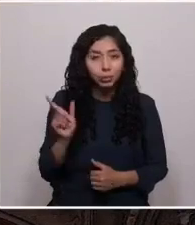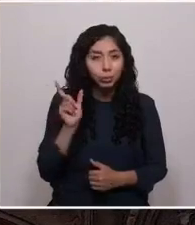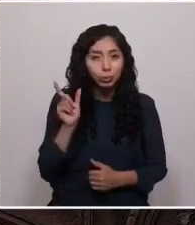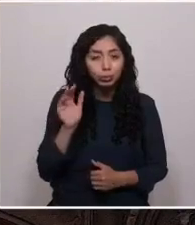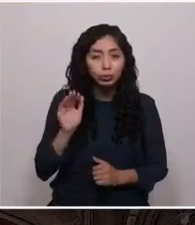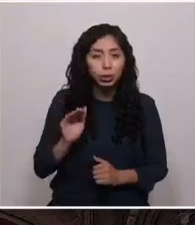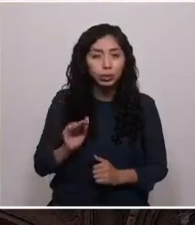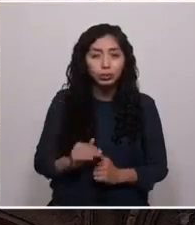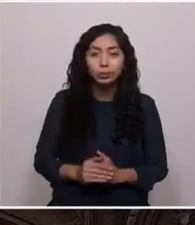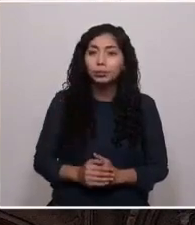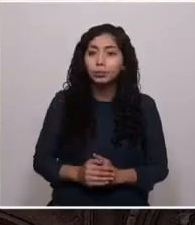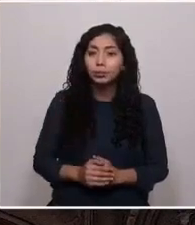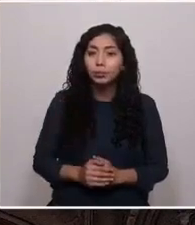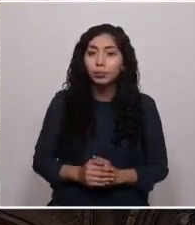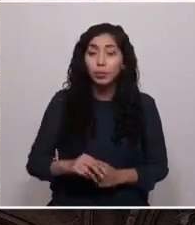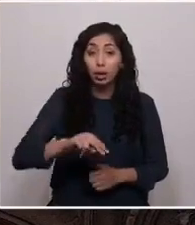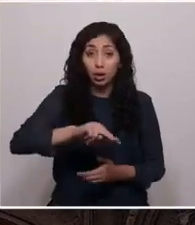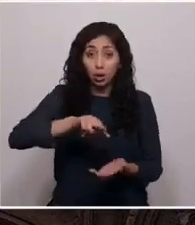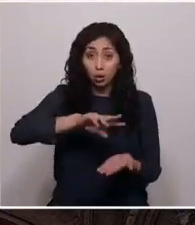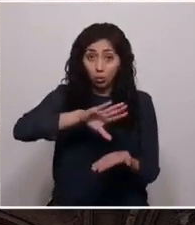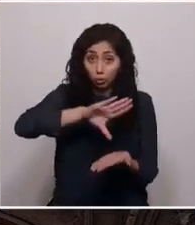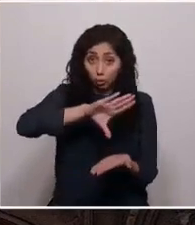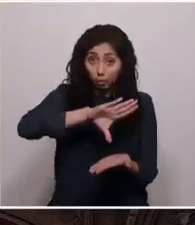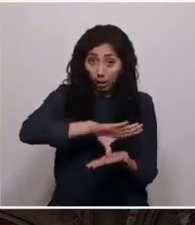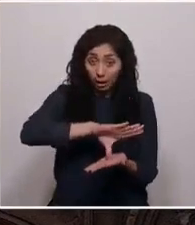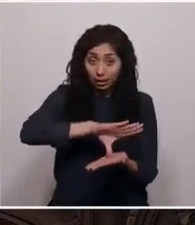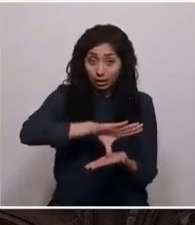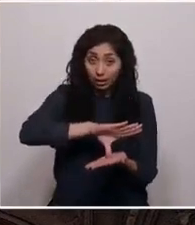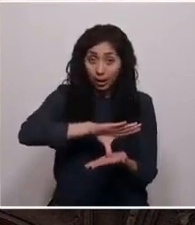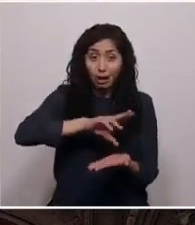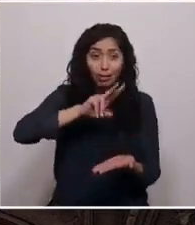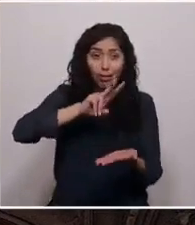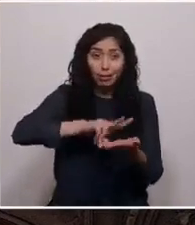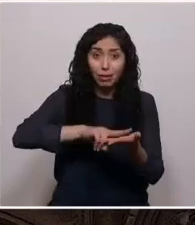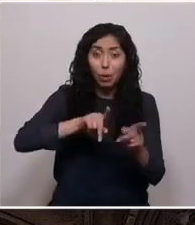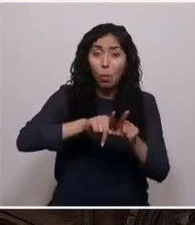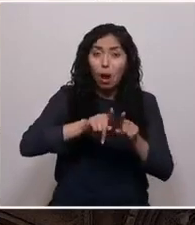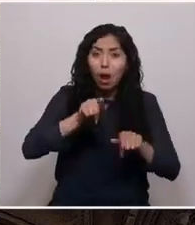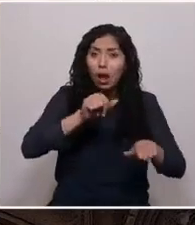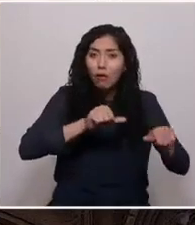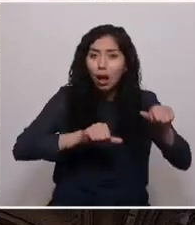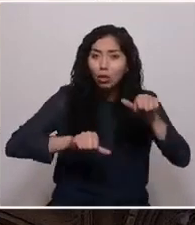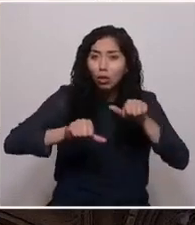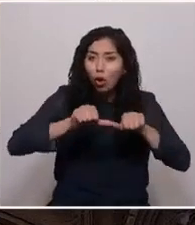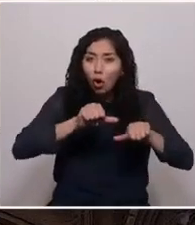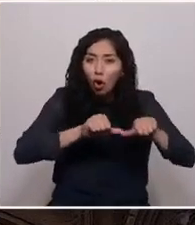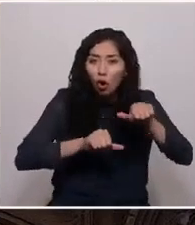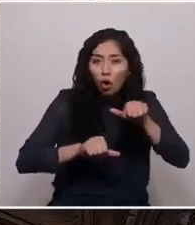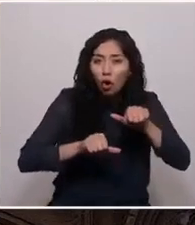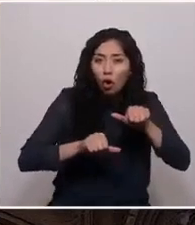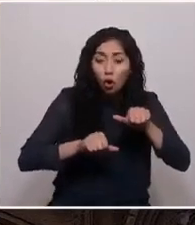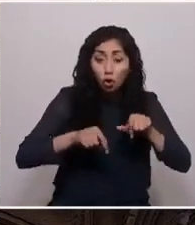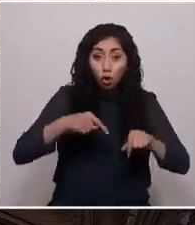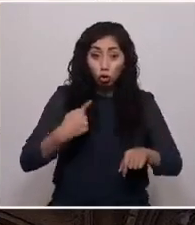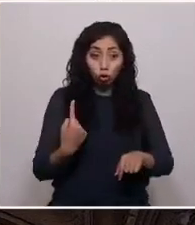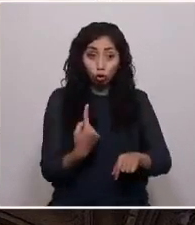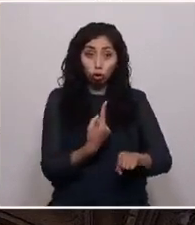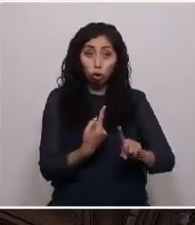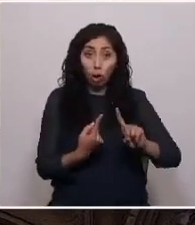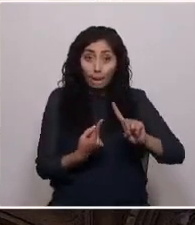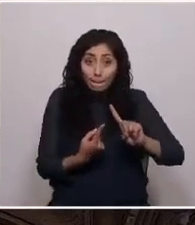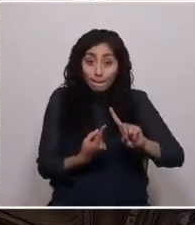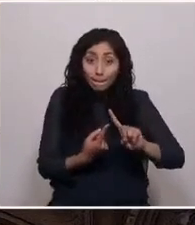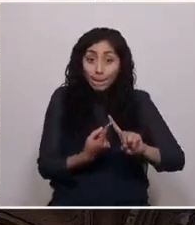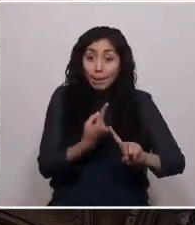Nuestro país fue un verdadero laboratorio para el neoliberalismo. Fuimos los primeros en instalar